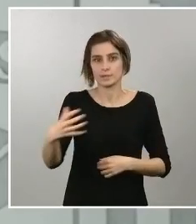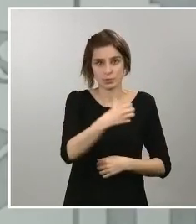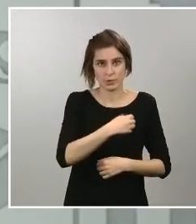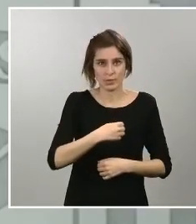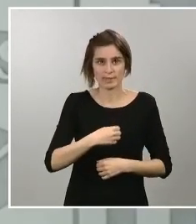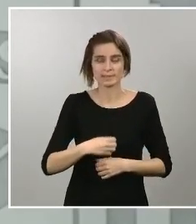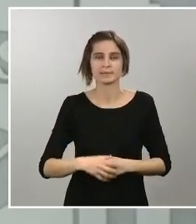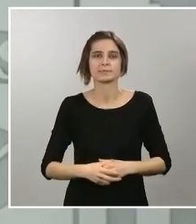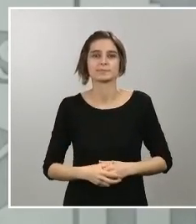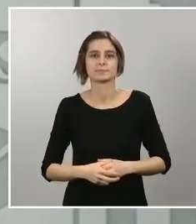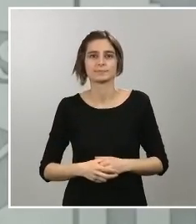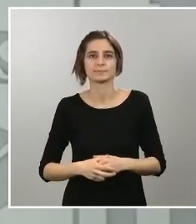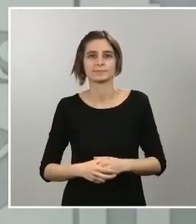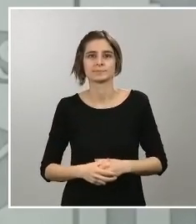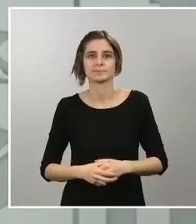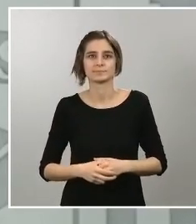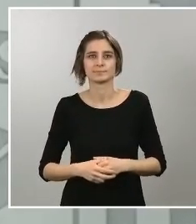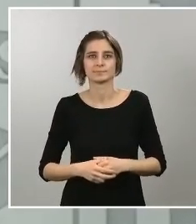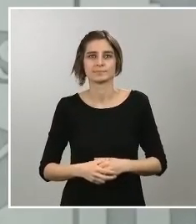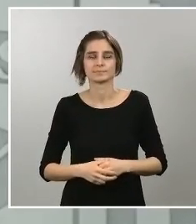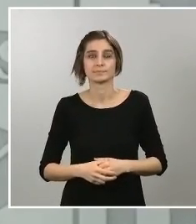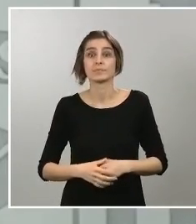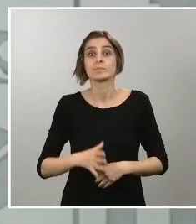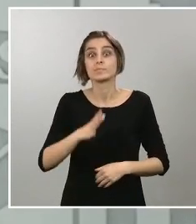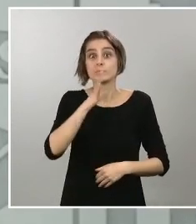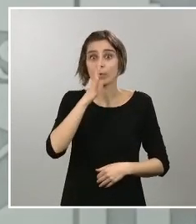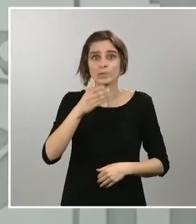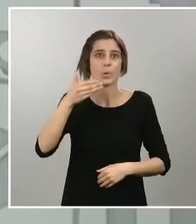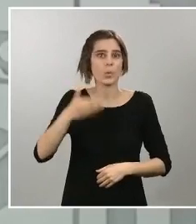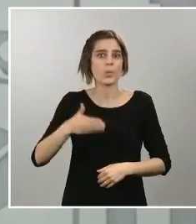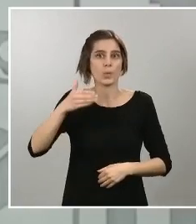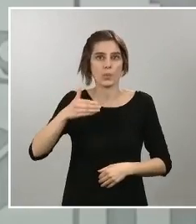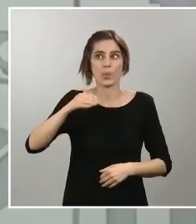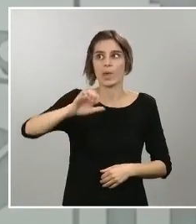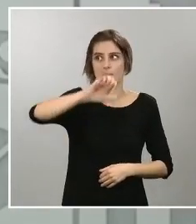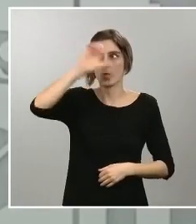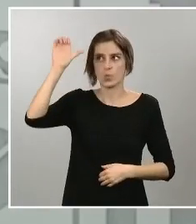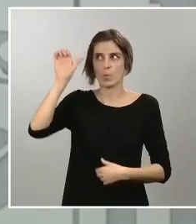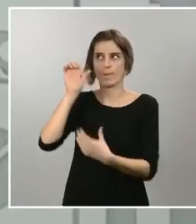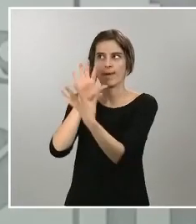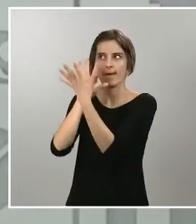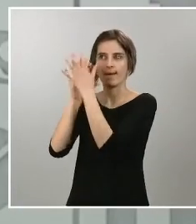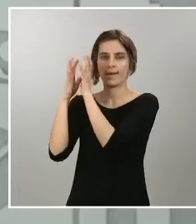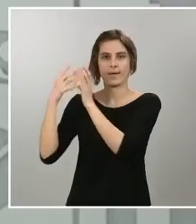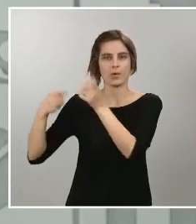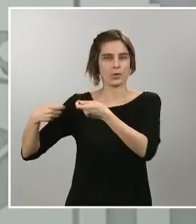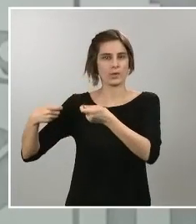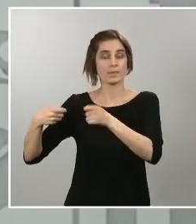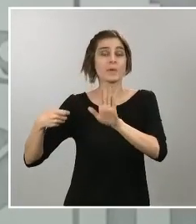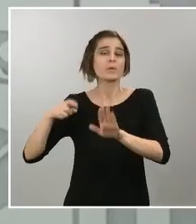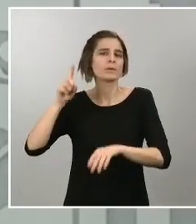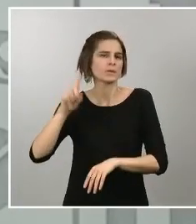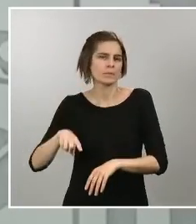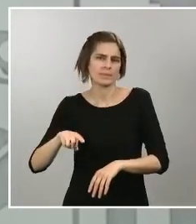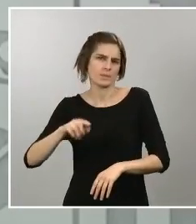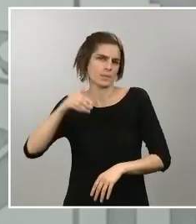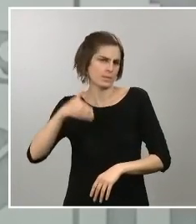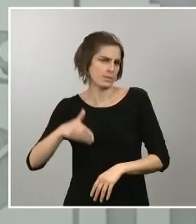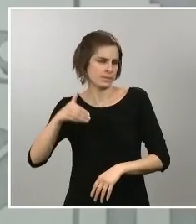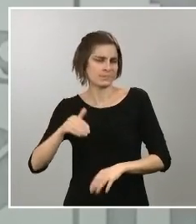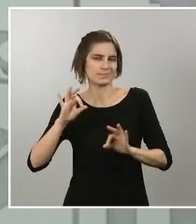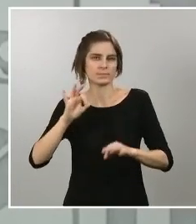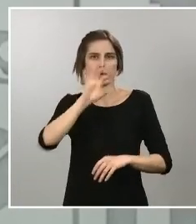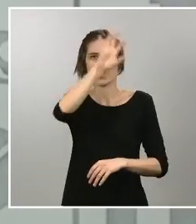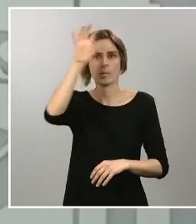nuestra coordinación con Europa, pero también y sobre todo con las comunidades autónomas. Conocen cuál fue